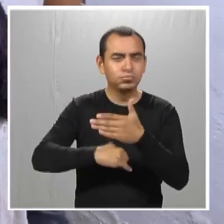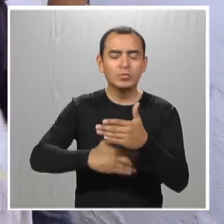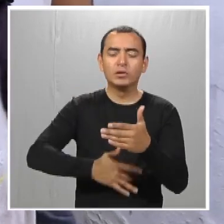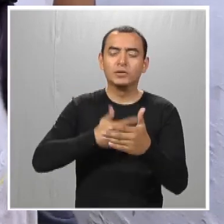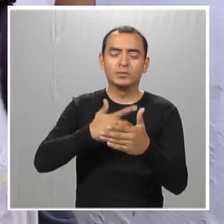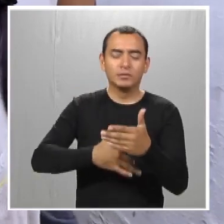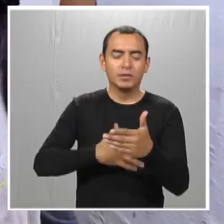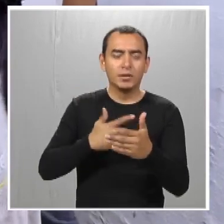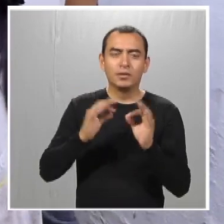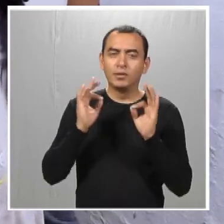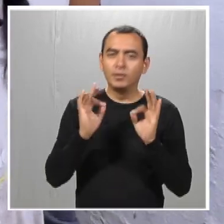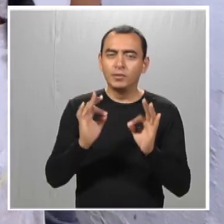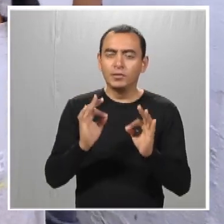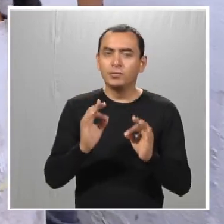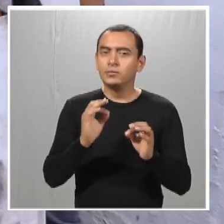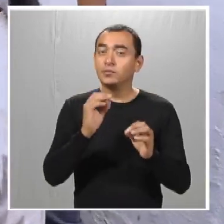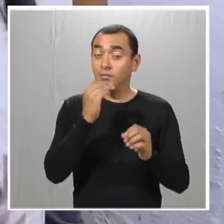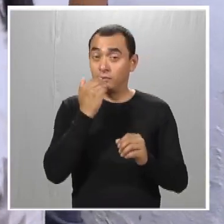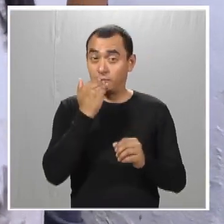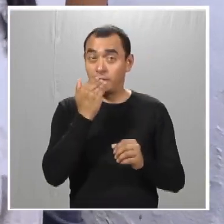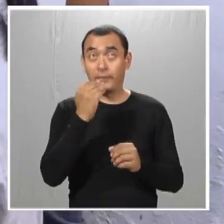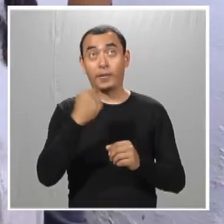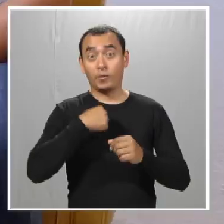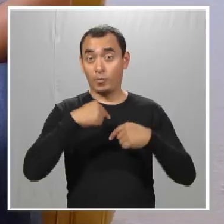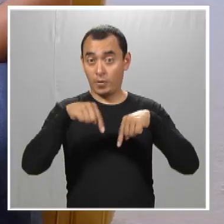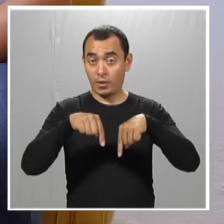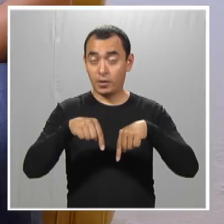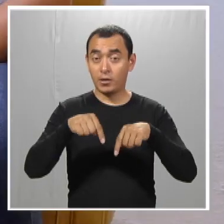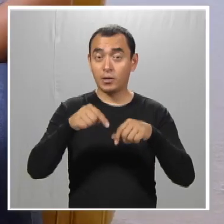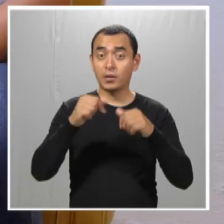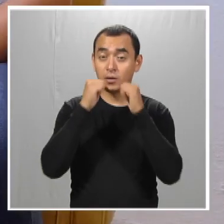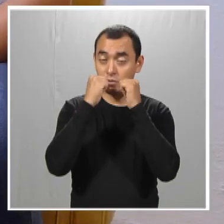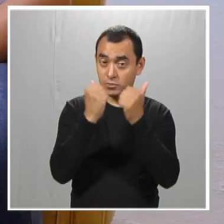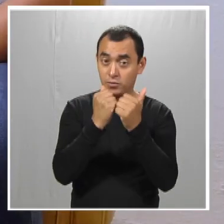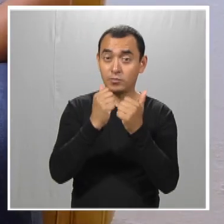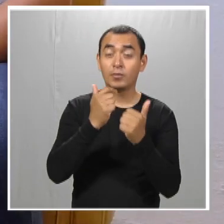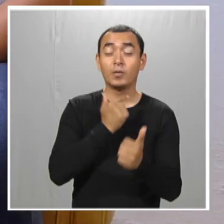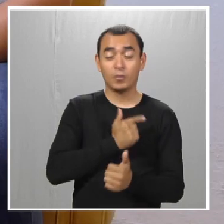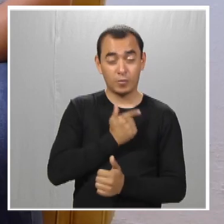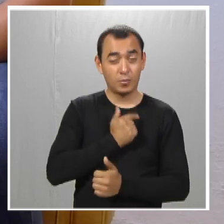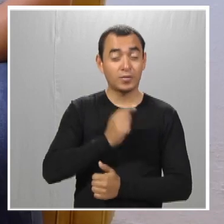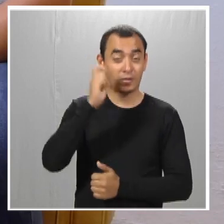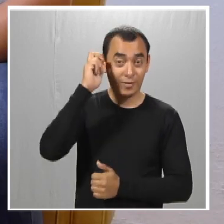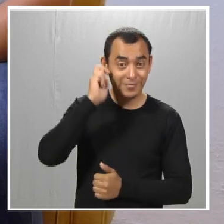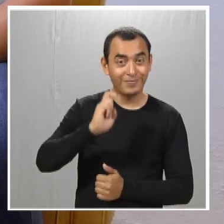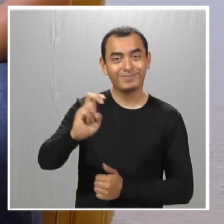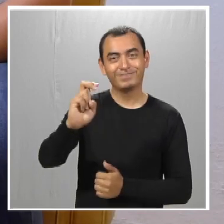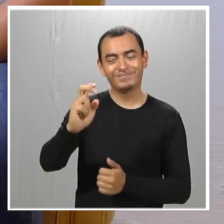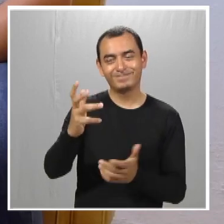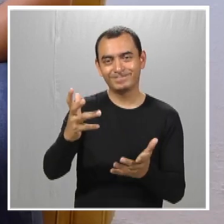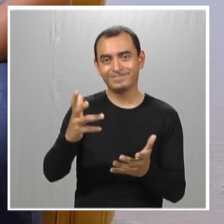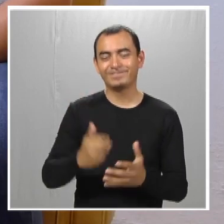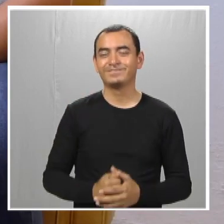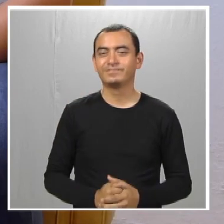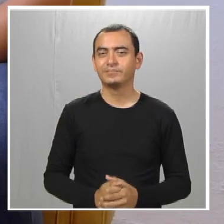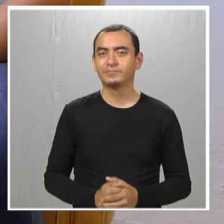Mi mamá ayuda más como persona, la verdad. Pues de aquí de Best Buddies me gusta ir de viaje.